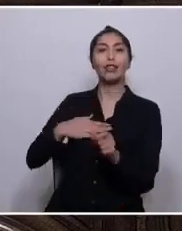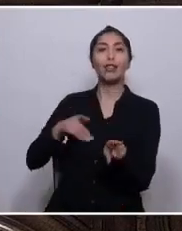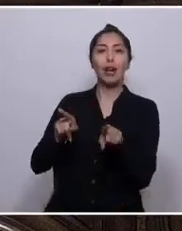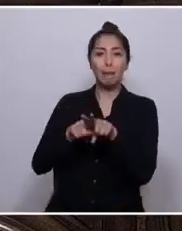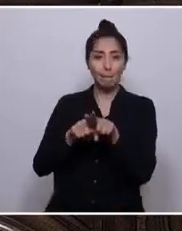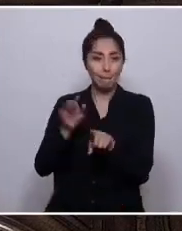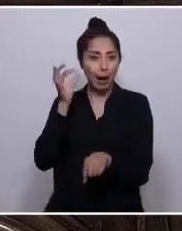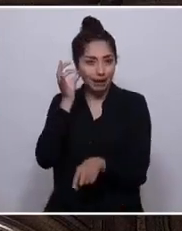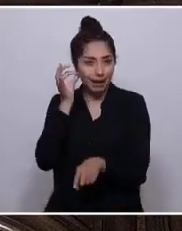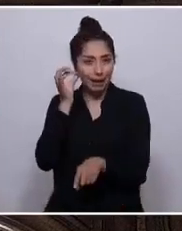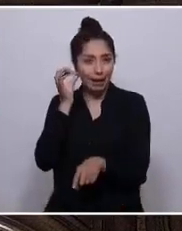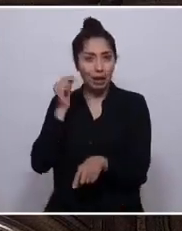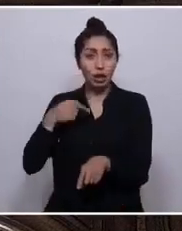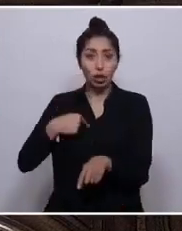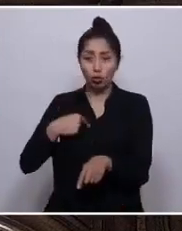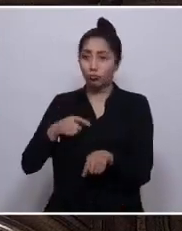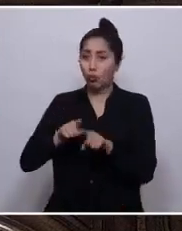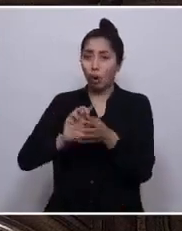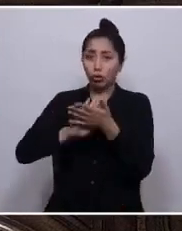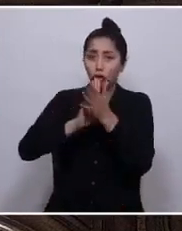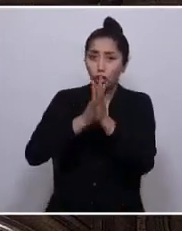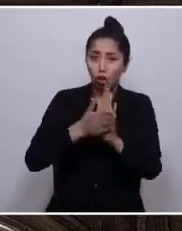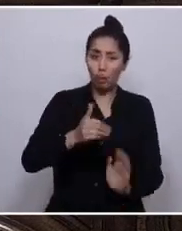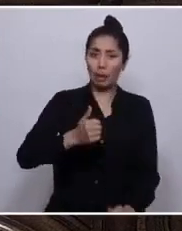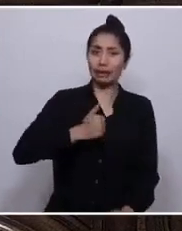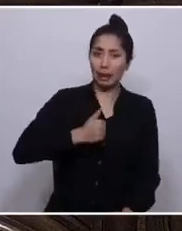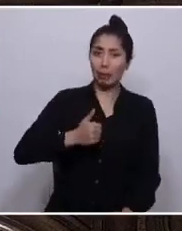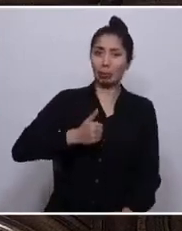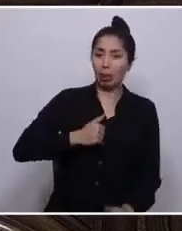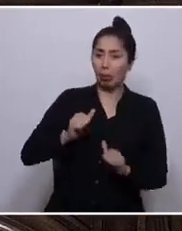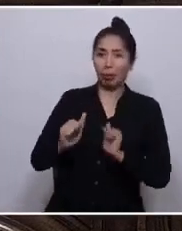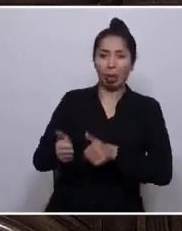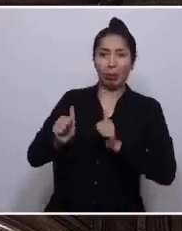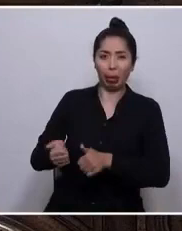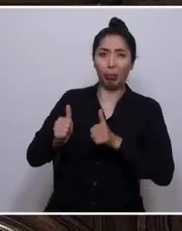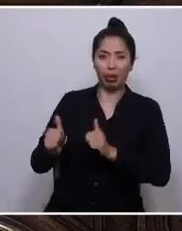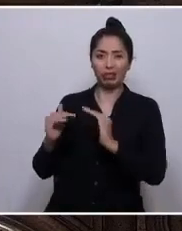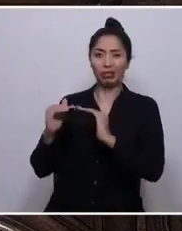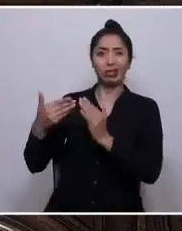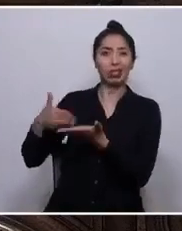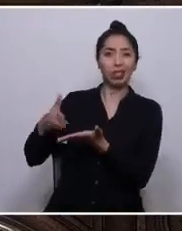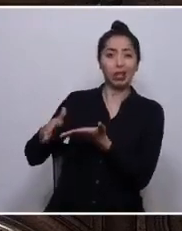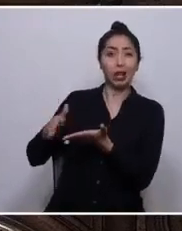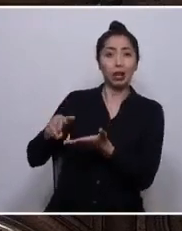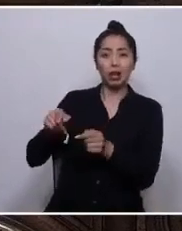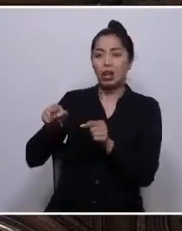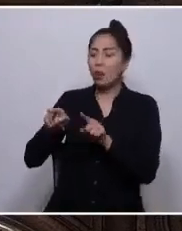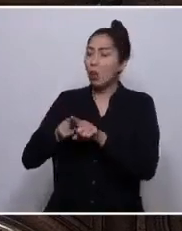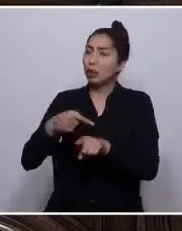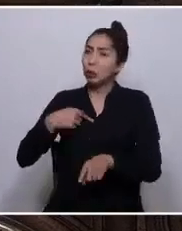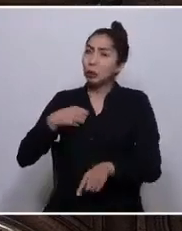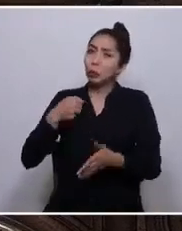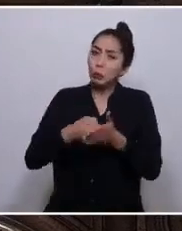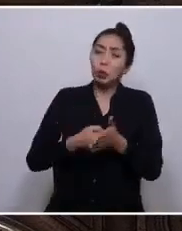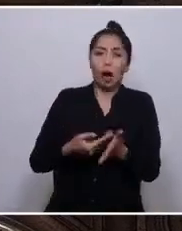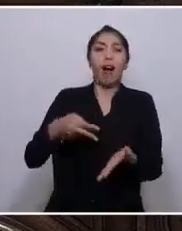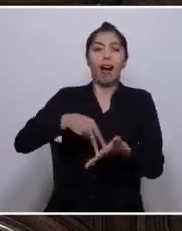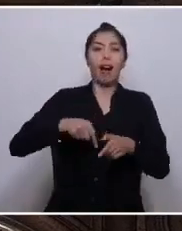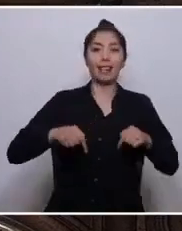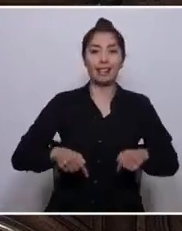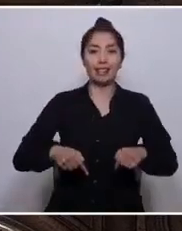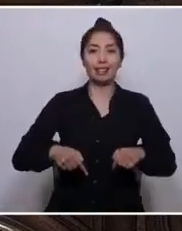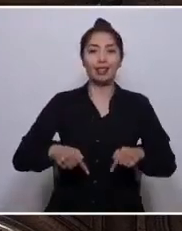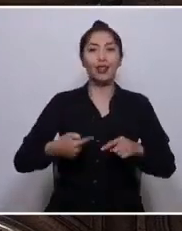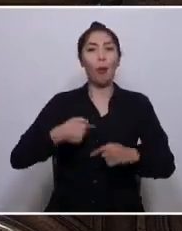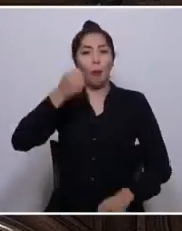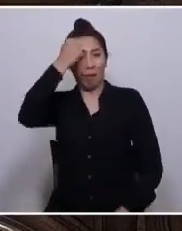todo aquello que el patriarcado subordina y margina y pese a ello hoy estoy aquí, como un acto de porfía.